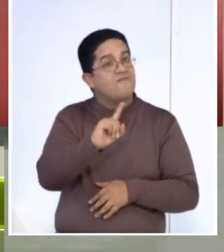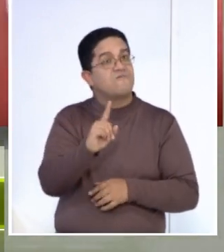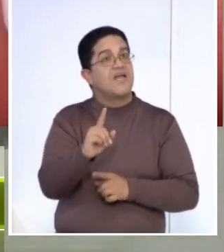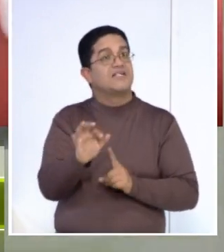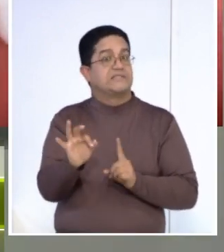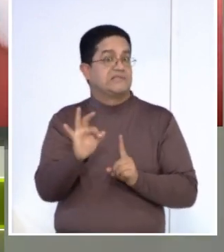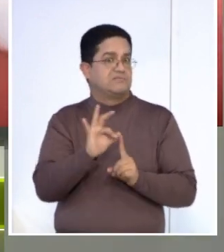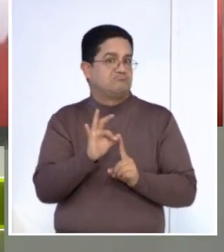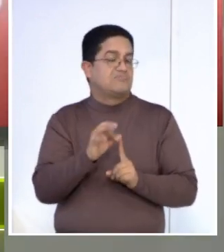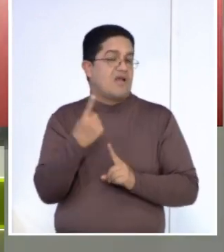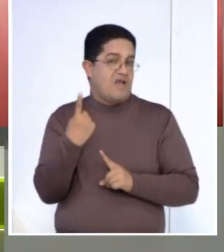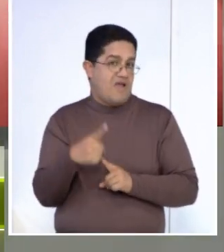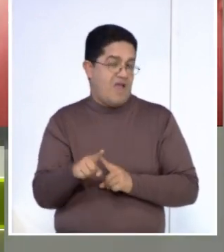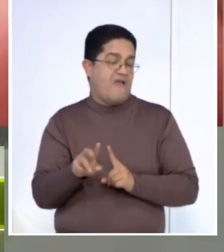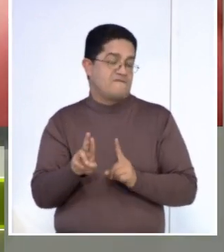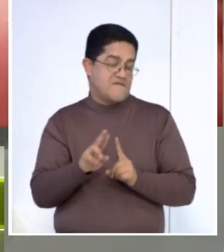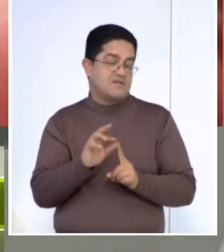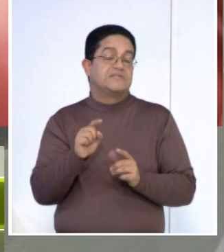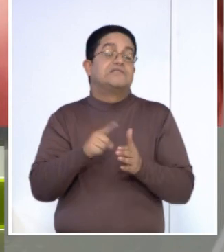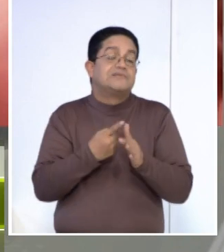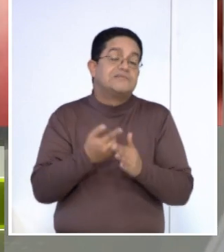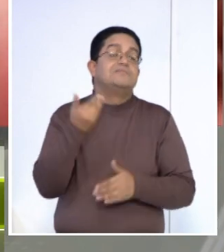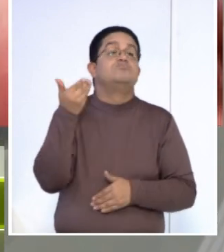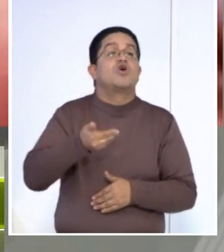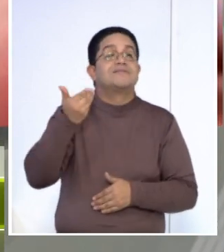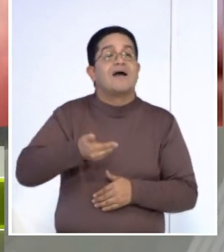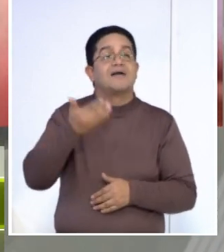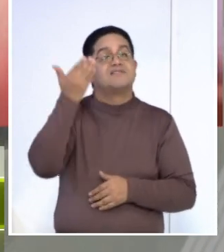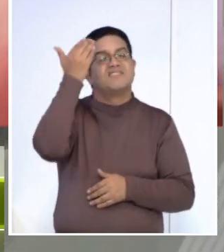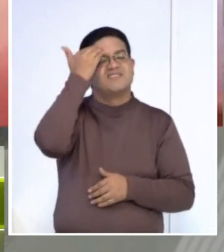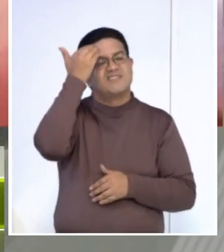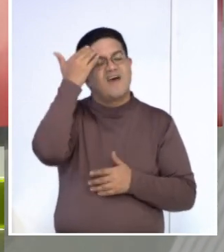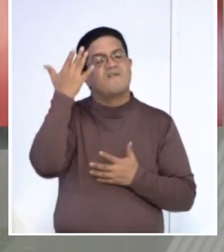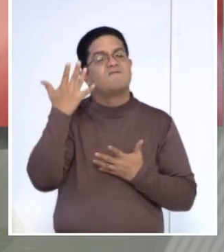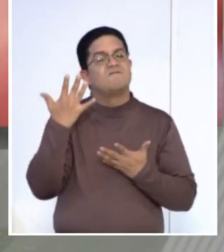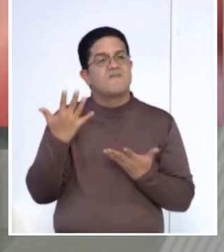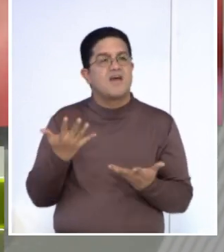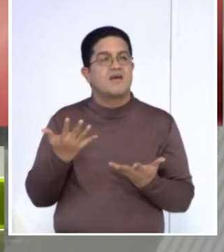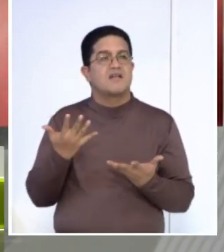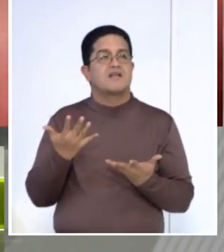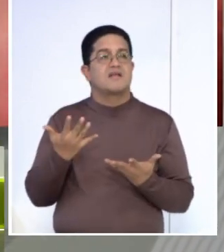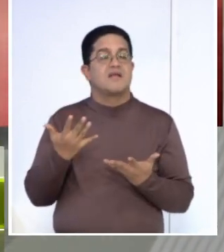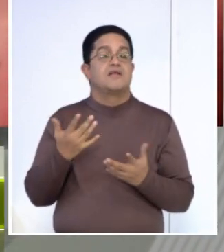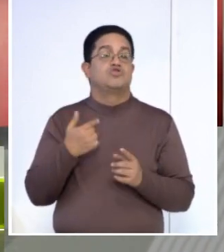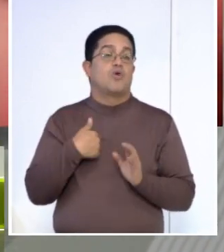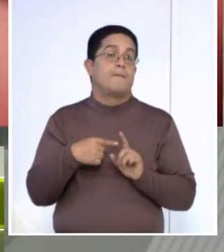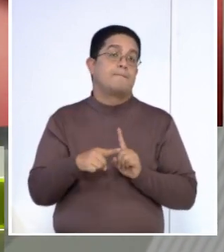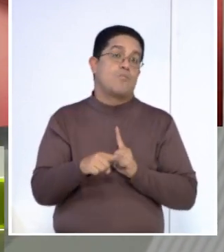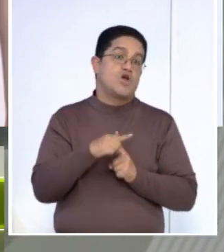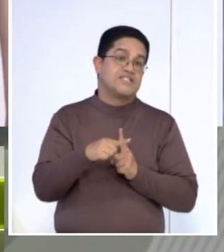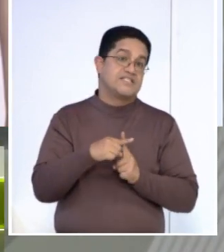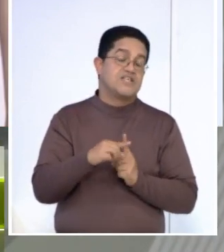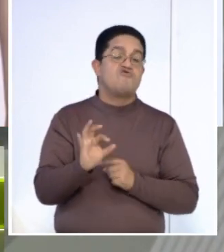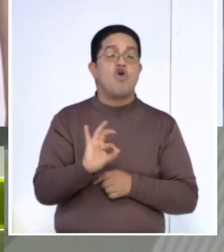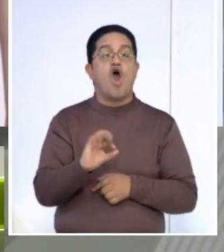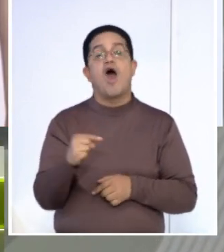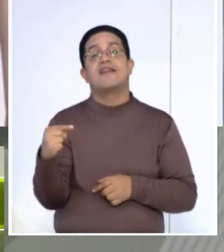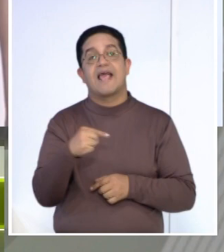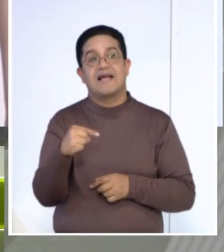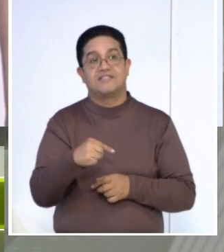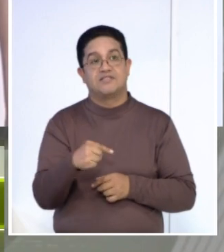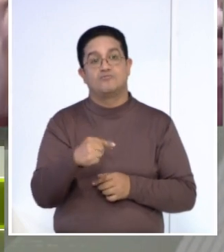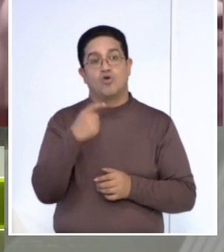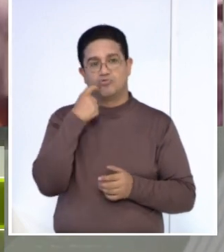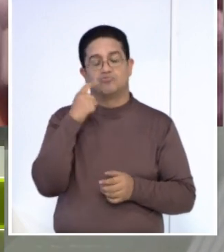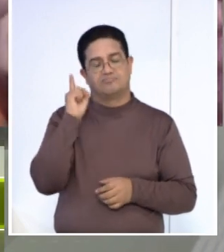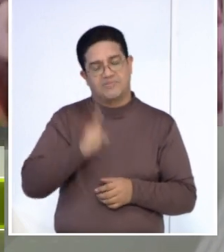habitando con ellos. Entonces es importantísimo saber que estoy positivo o negativo haciéndome la prueba. Entonces